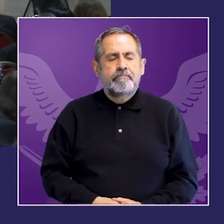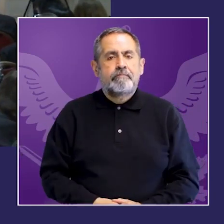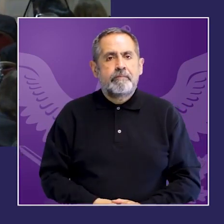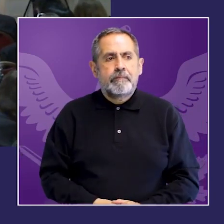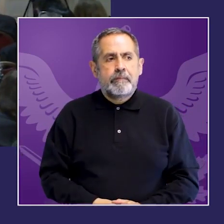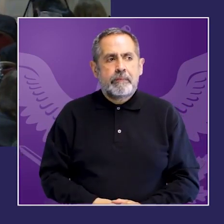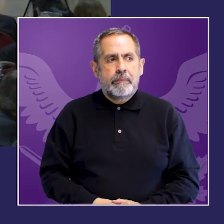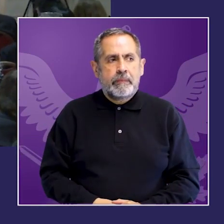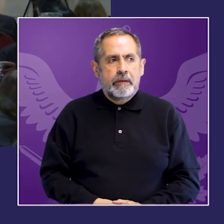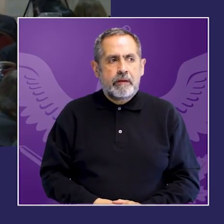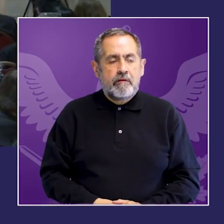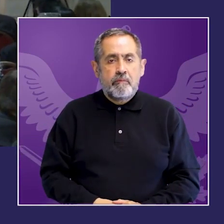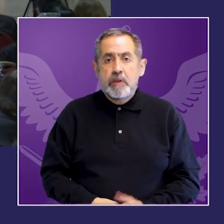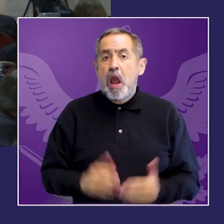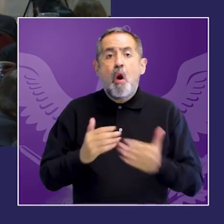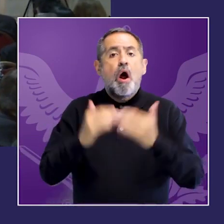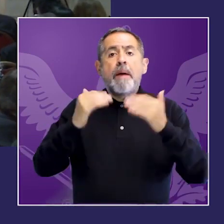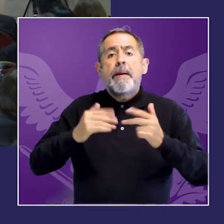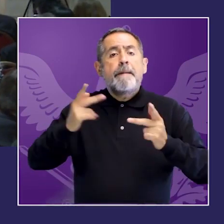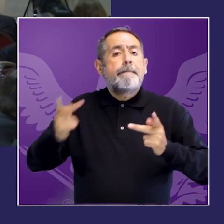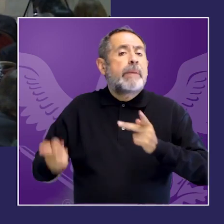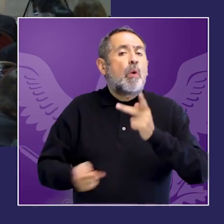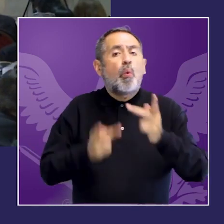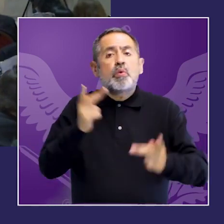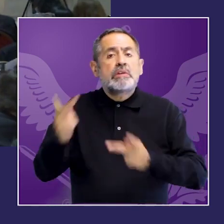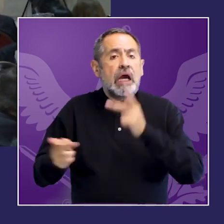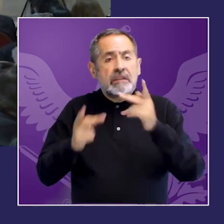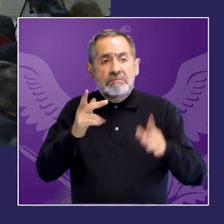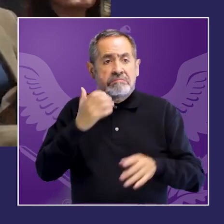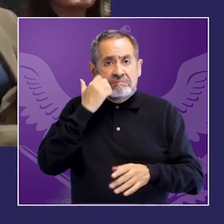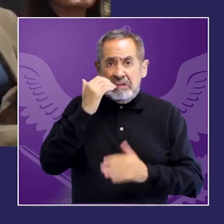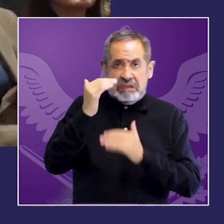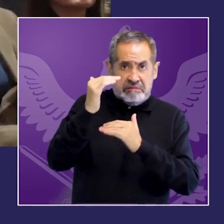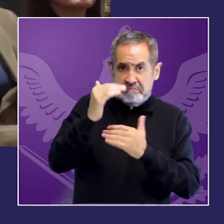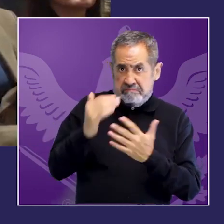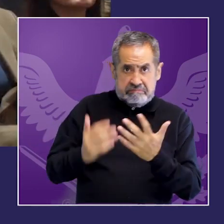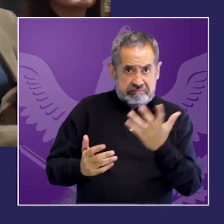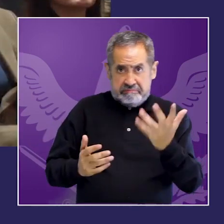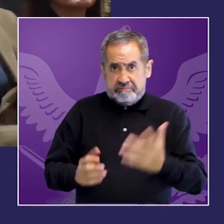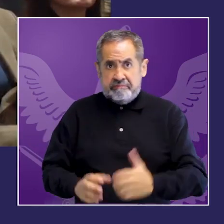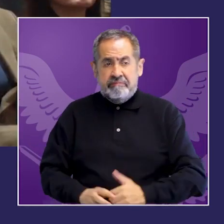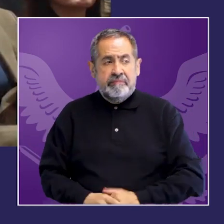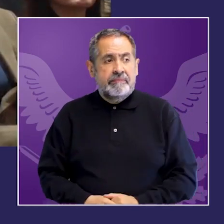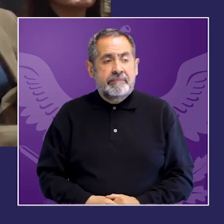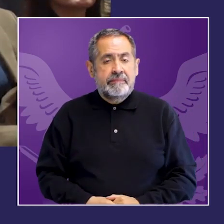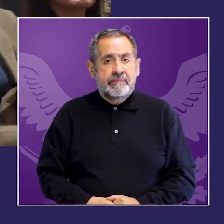¿quién se anima? ¿qué tal? buen día